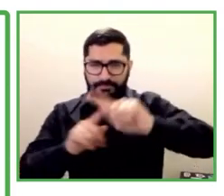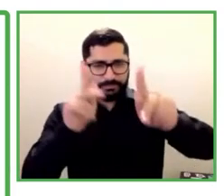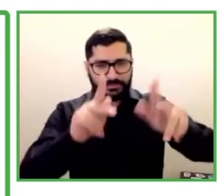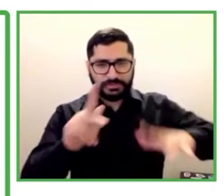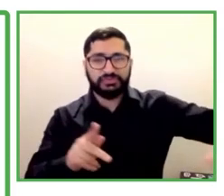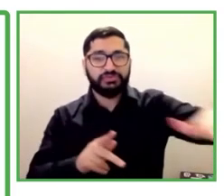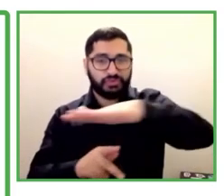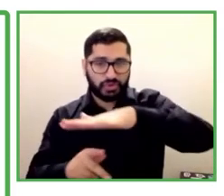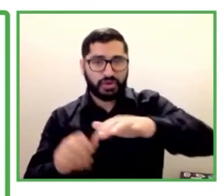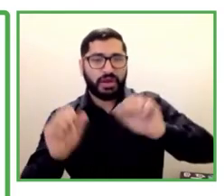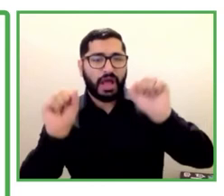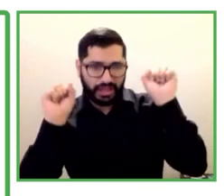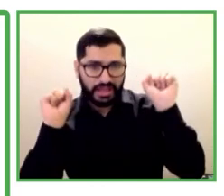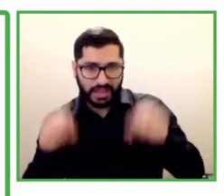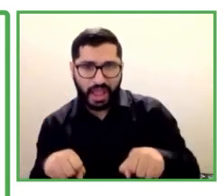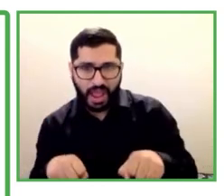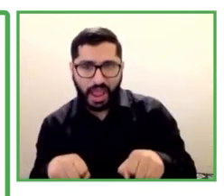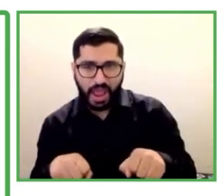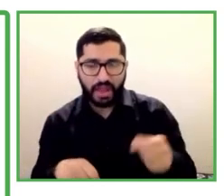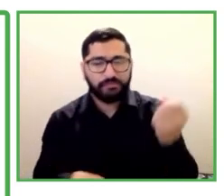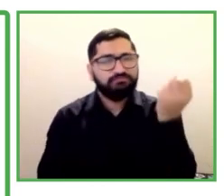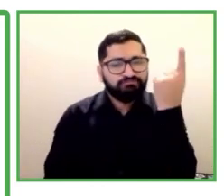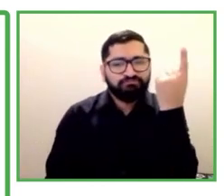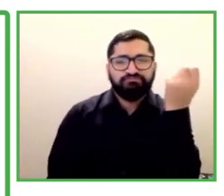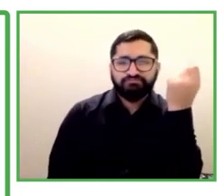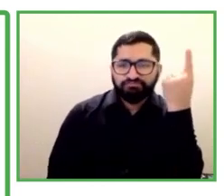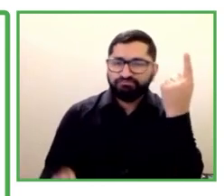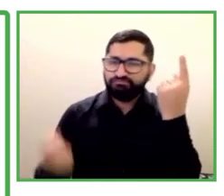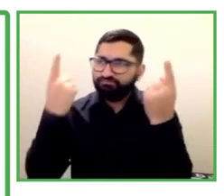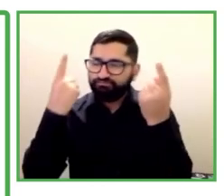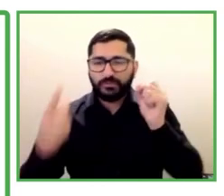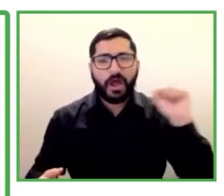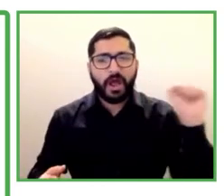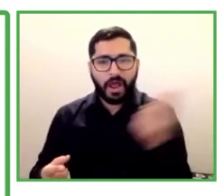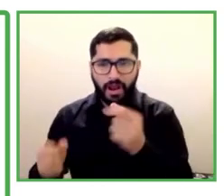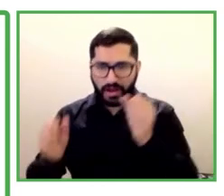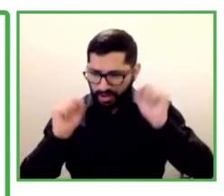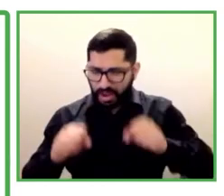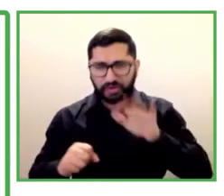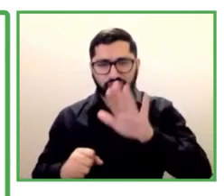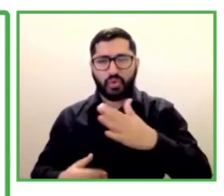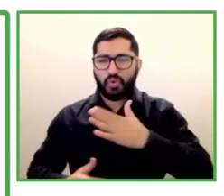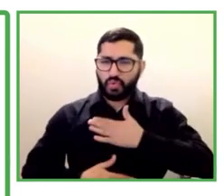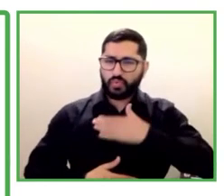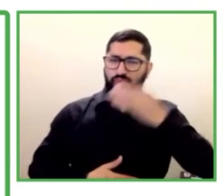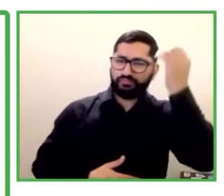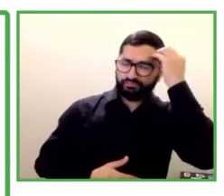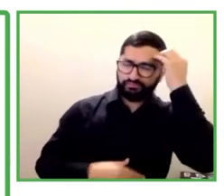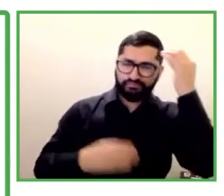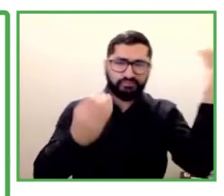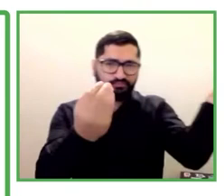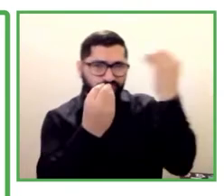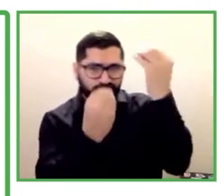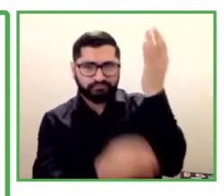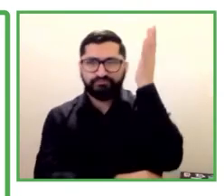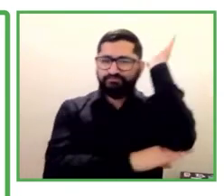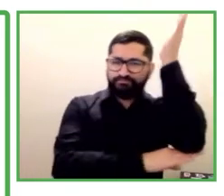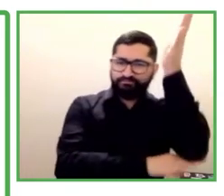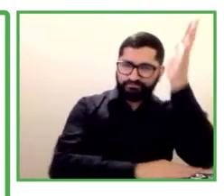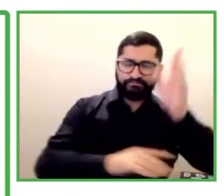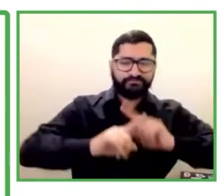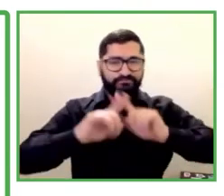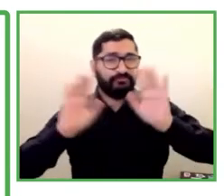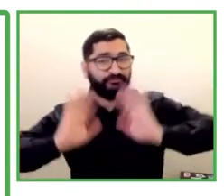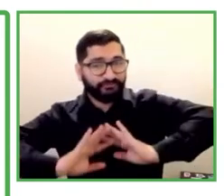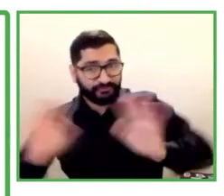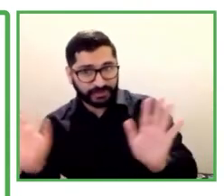2011 hemos capacitado a 200, más de 200, 200 estudiantes